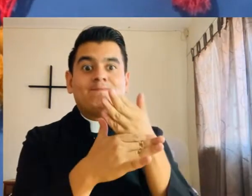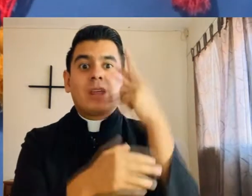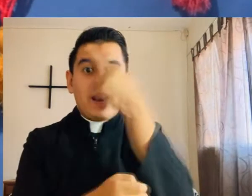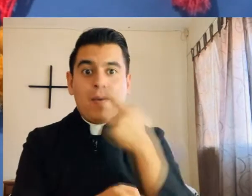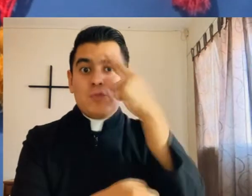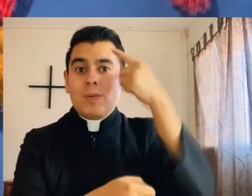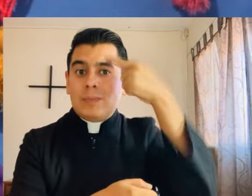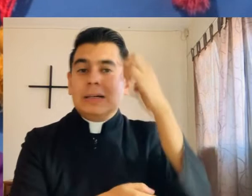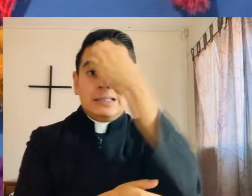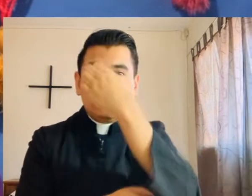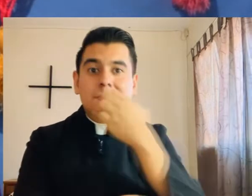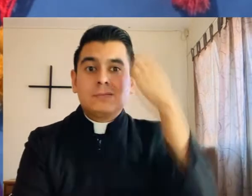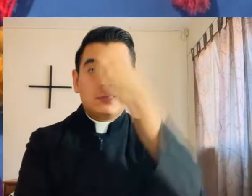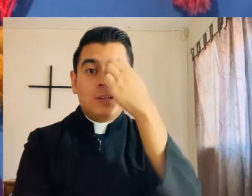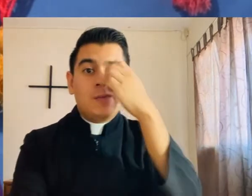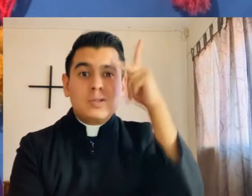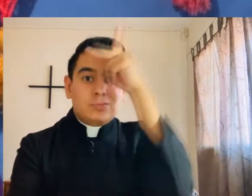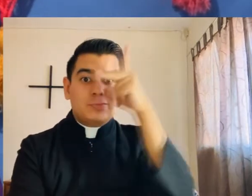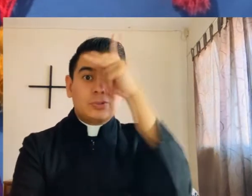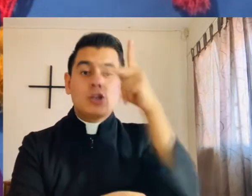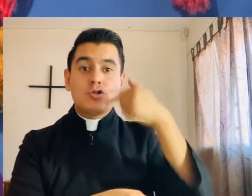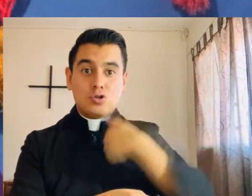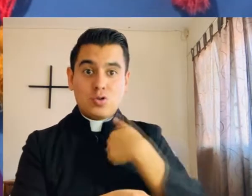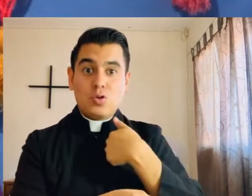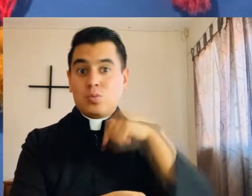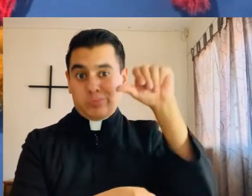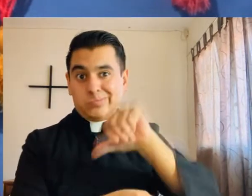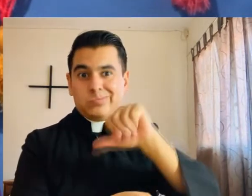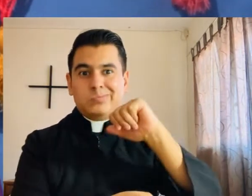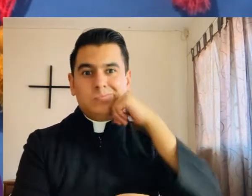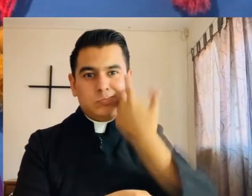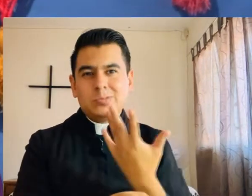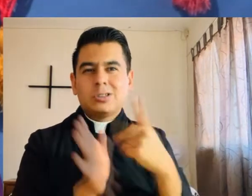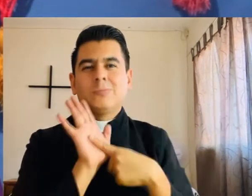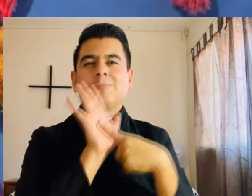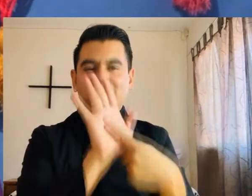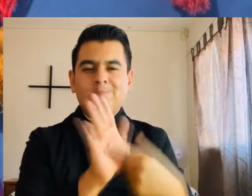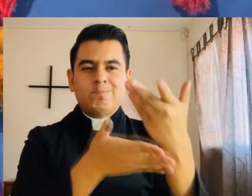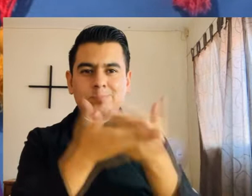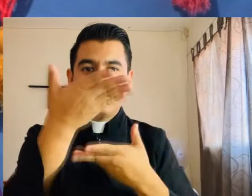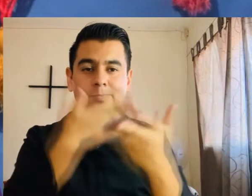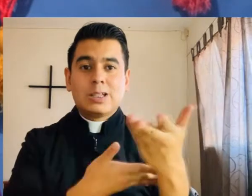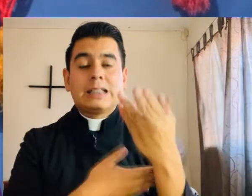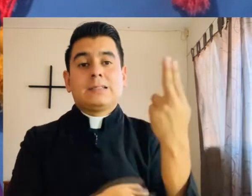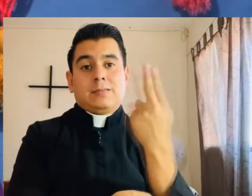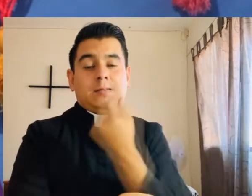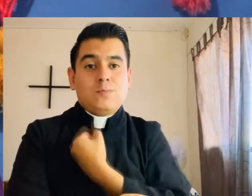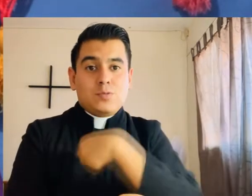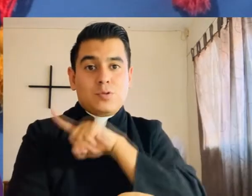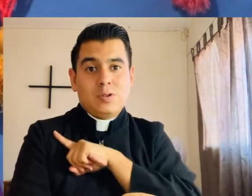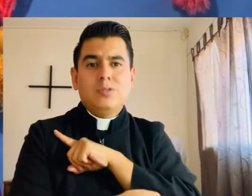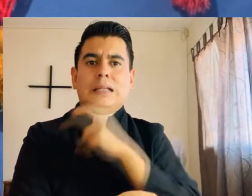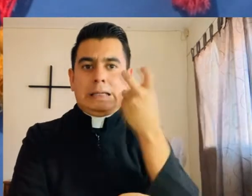de tu salud mental es muy importante. Hoy puedo decirte que una forma de cuidar tu